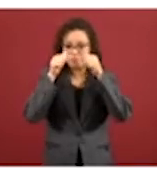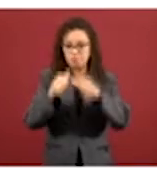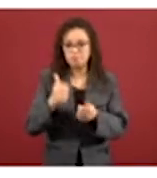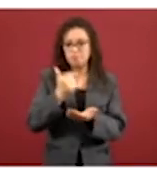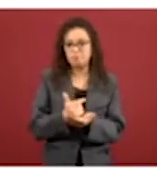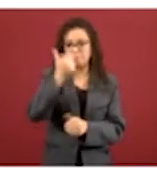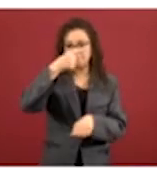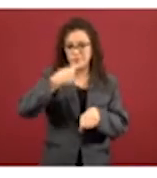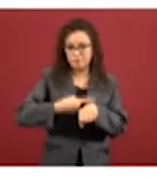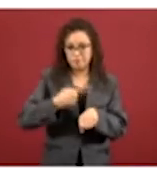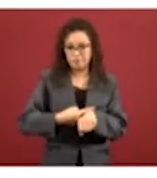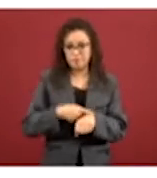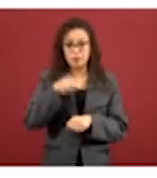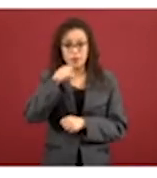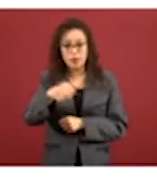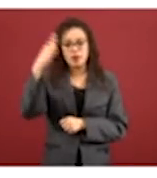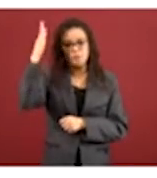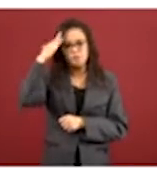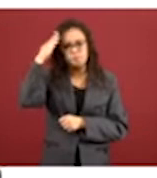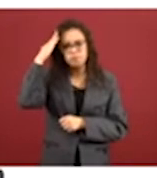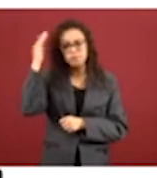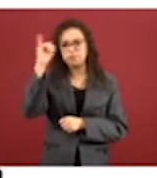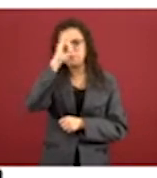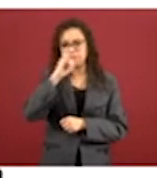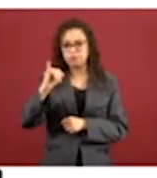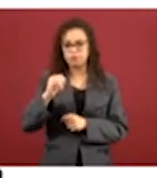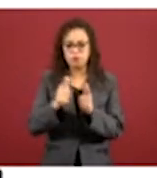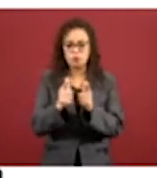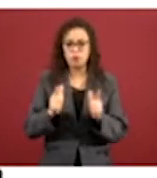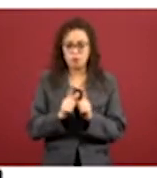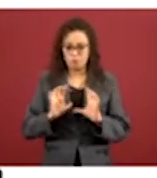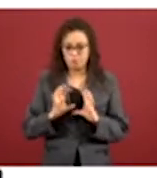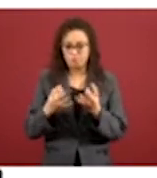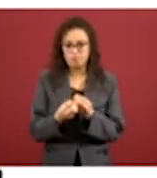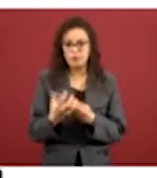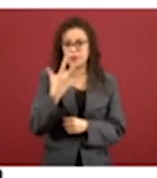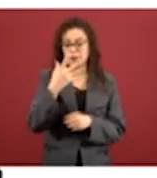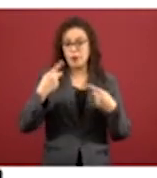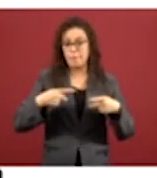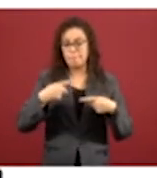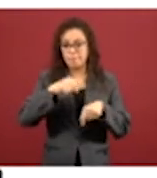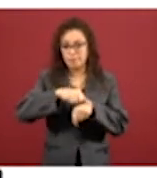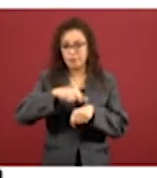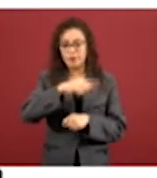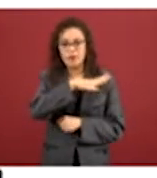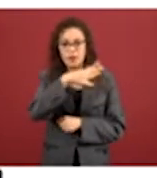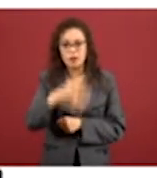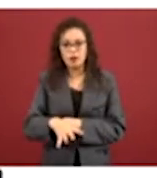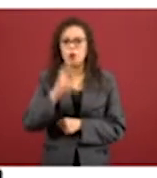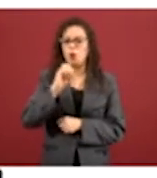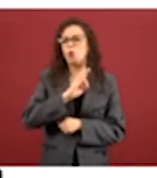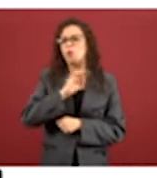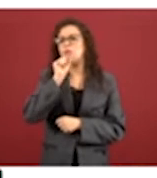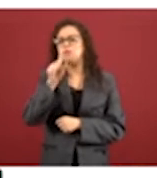se convertirá en jefe de un grupo compuesto por otros cinco médicos o médicas generales o especialistas en otras áreas,